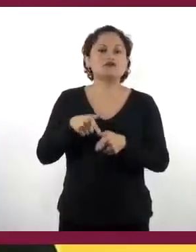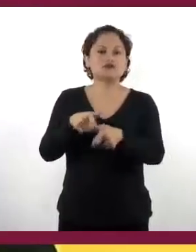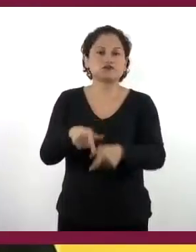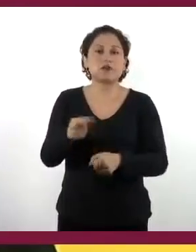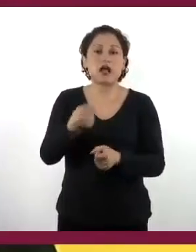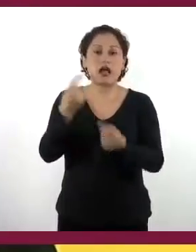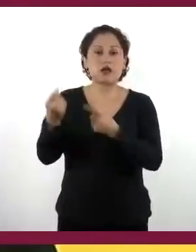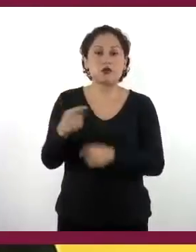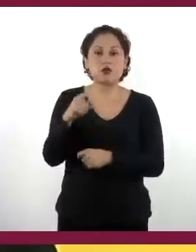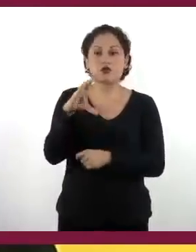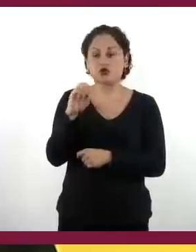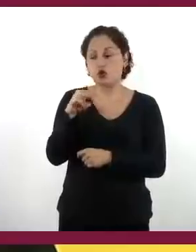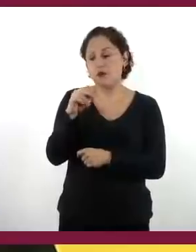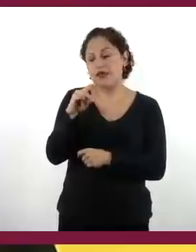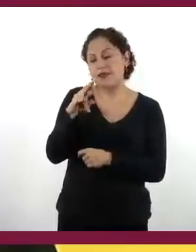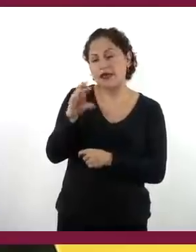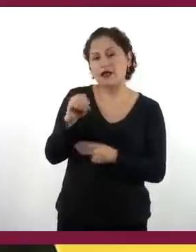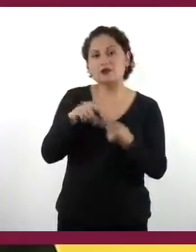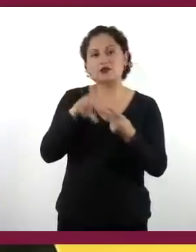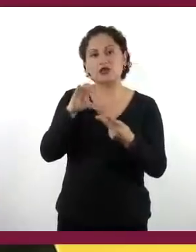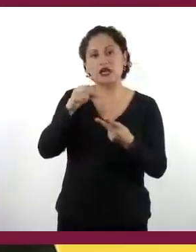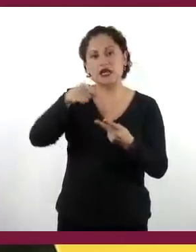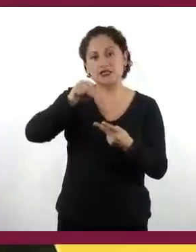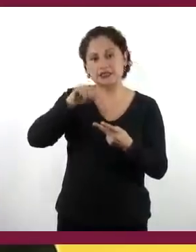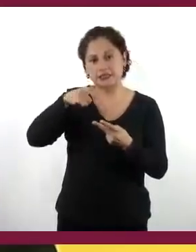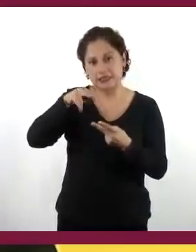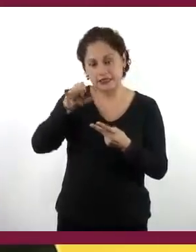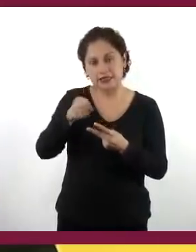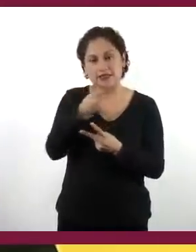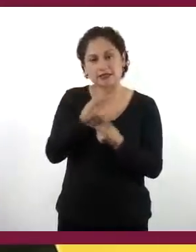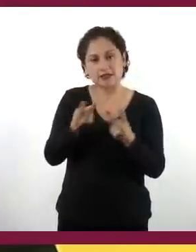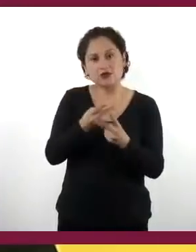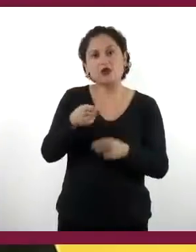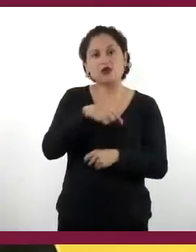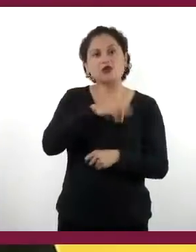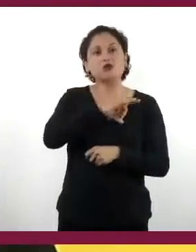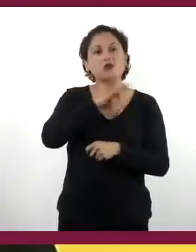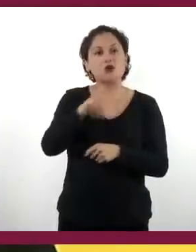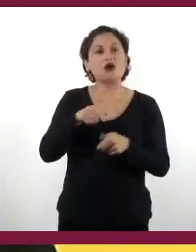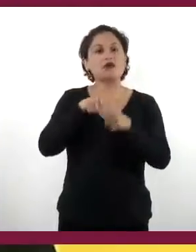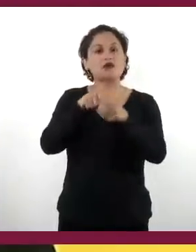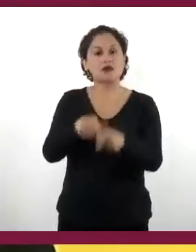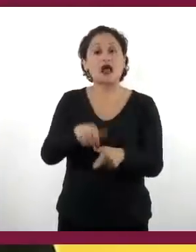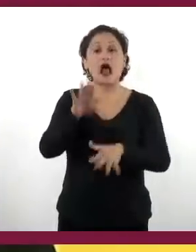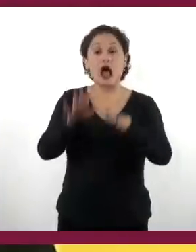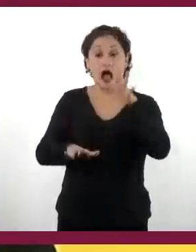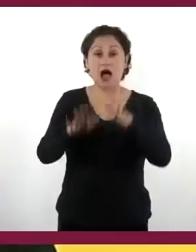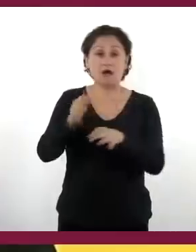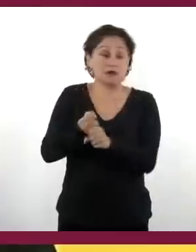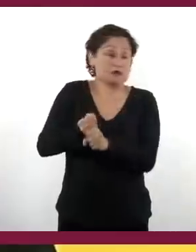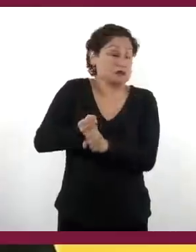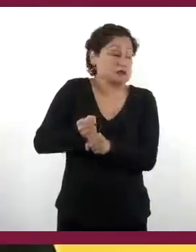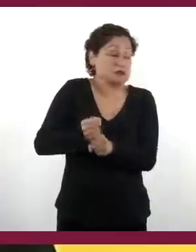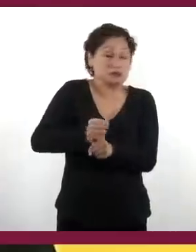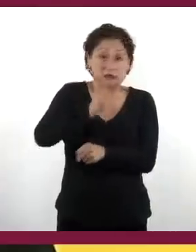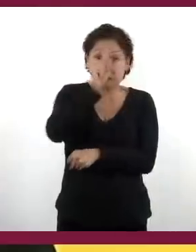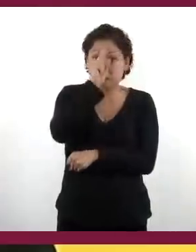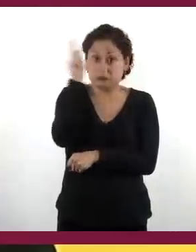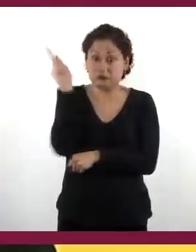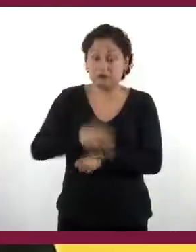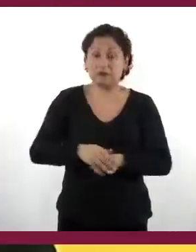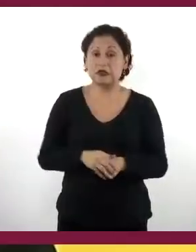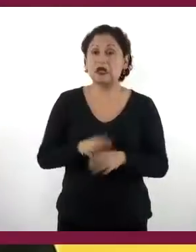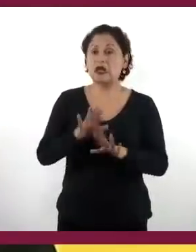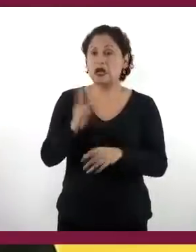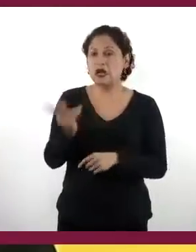caciques para llevar a cabo esta tarea que lamentablemente en ocasiones fue muy violenta. ¿Cuál consideran